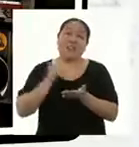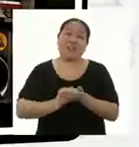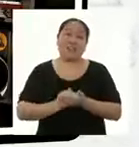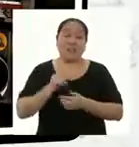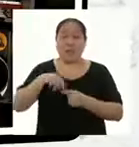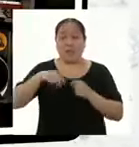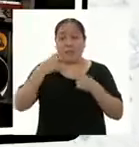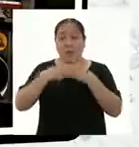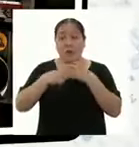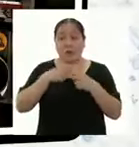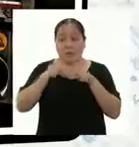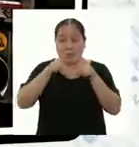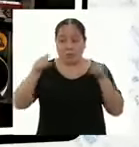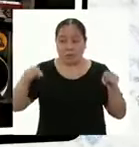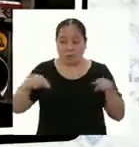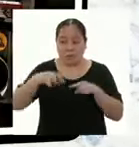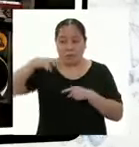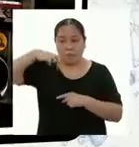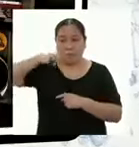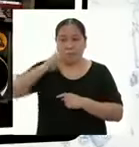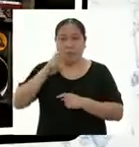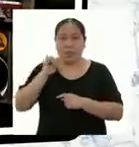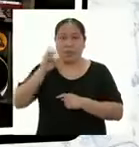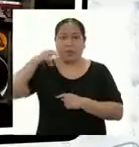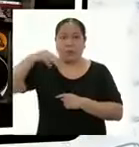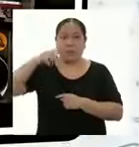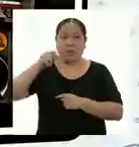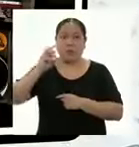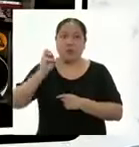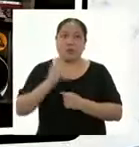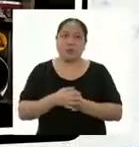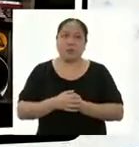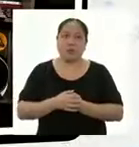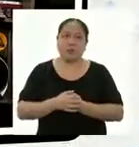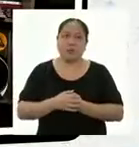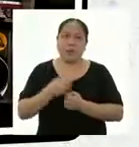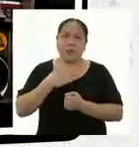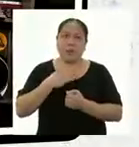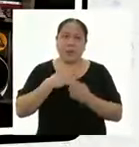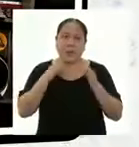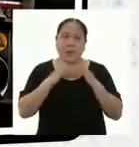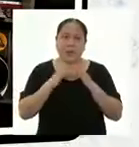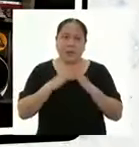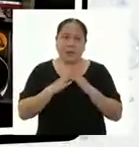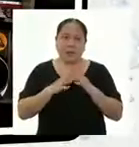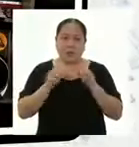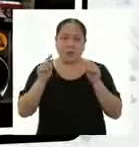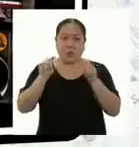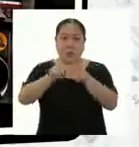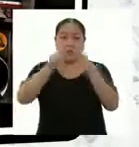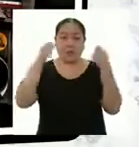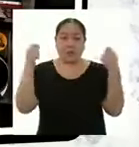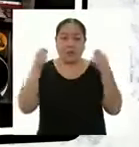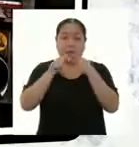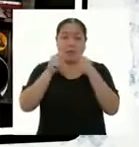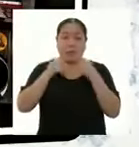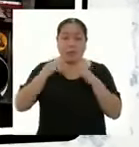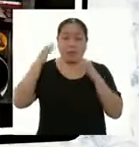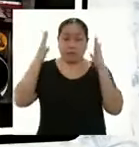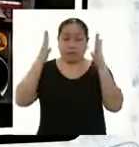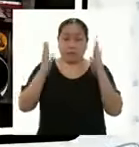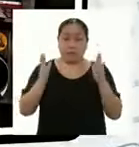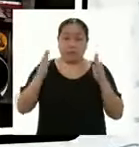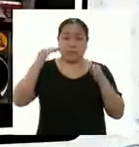calculamos el perímetro de figuras con ángulos rectos. En mi casa hay una ventana con dos ángulos rectos